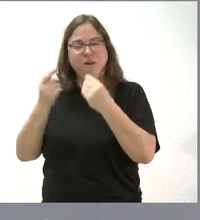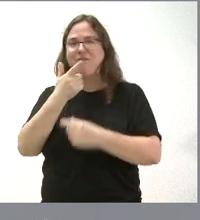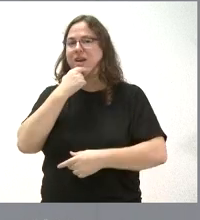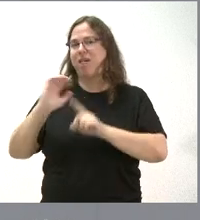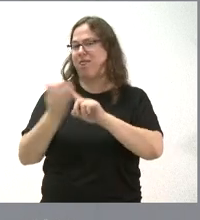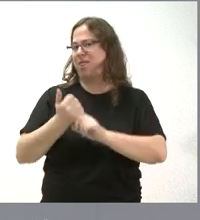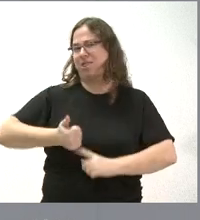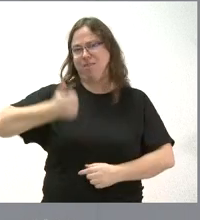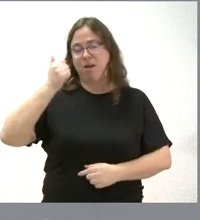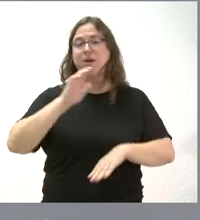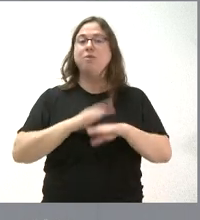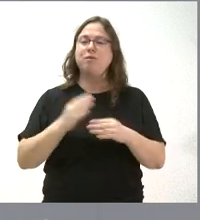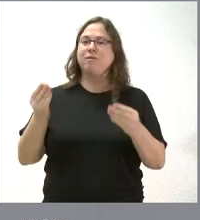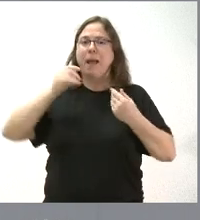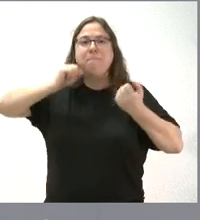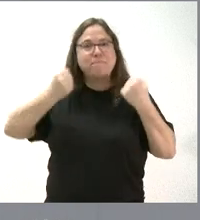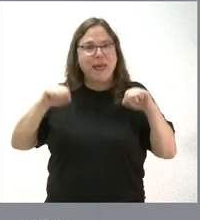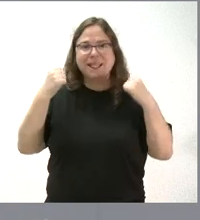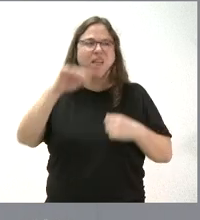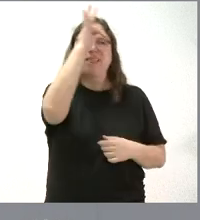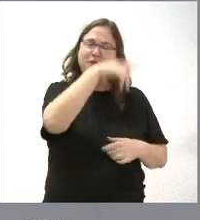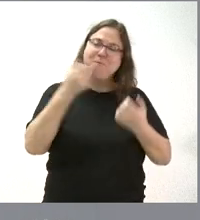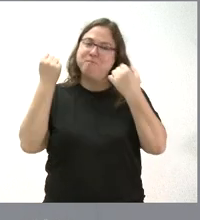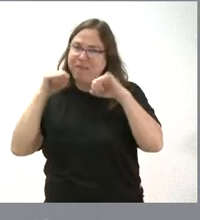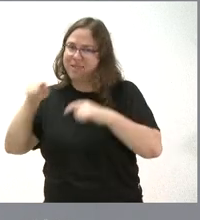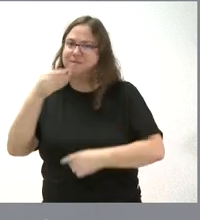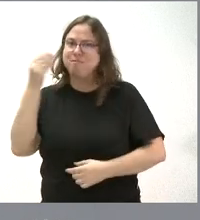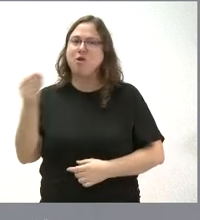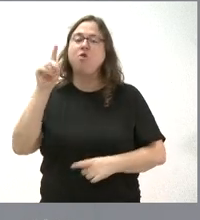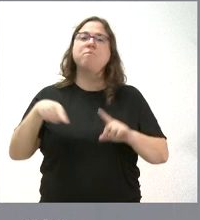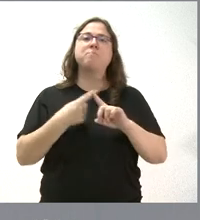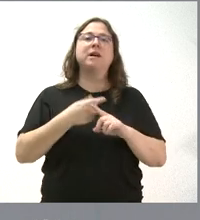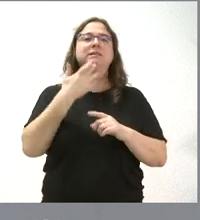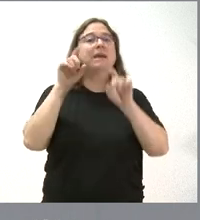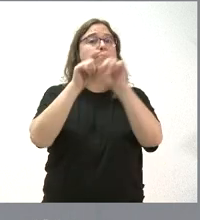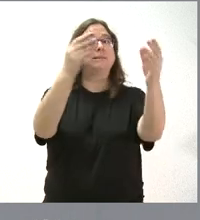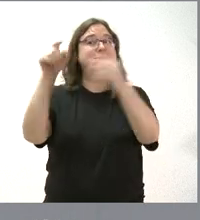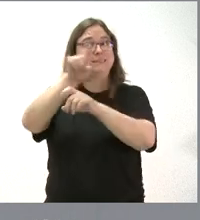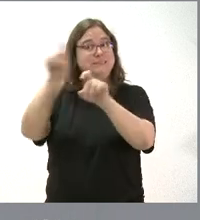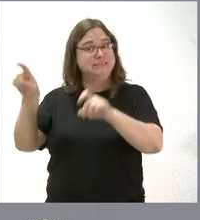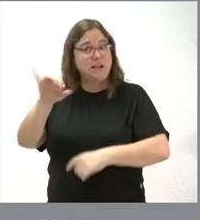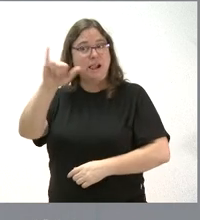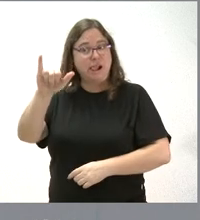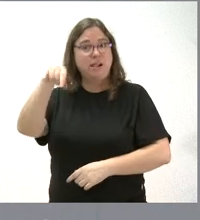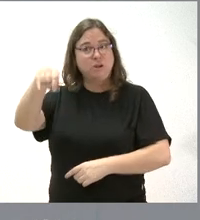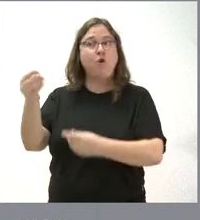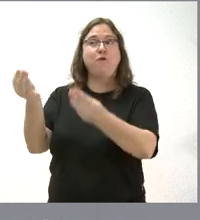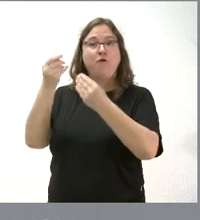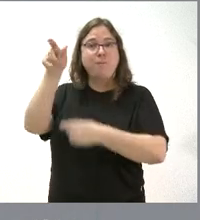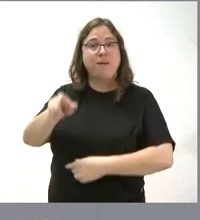encontrar un puesto de trabajo porque han tenido una formación práctica dentro de la empresa. Y luego muchas de las empresas que tienen estas personas que están formando